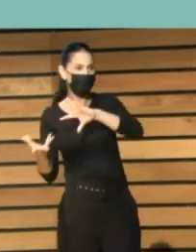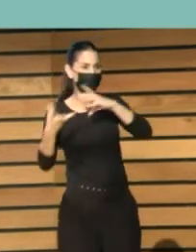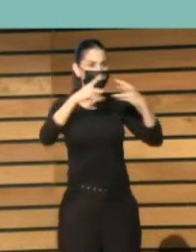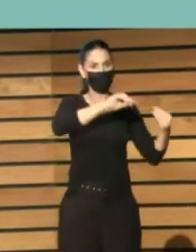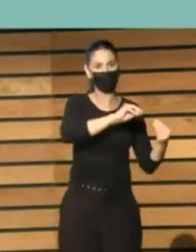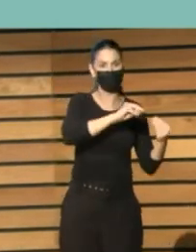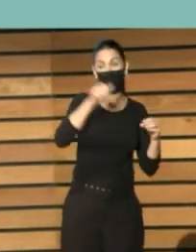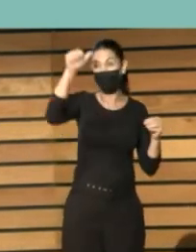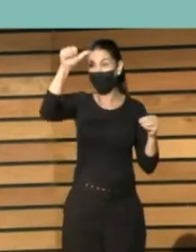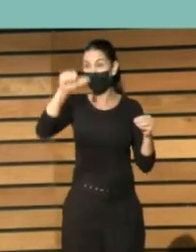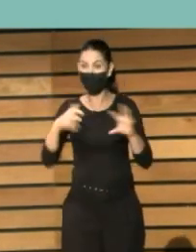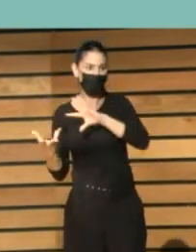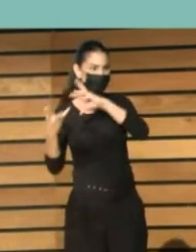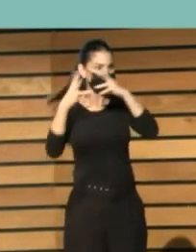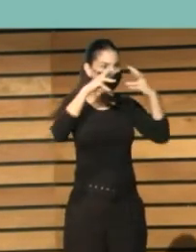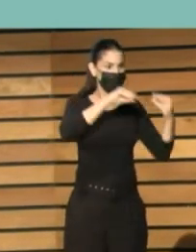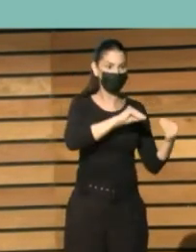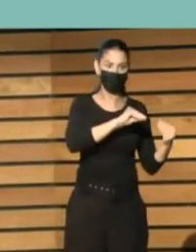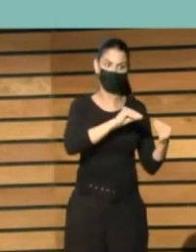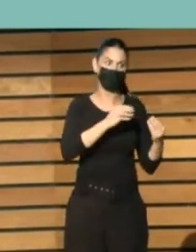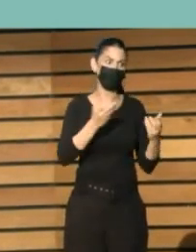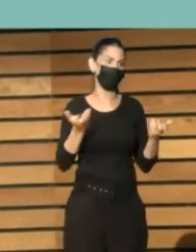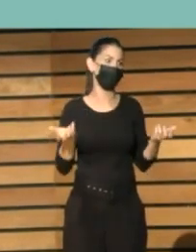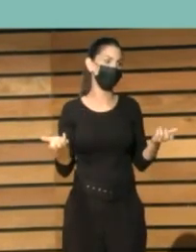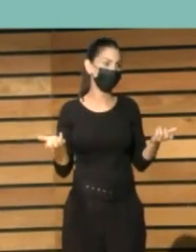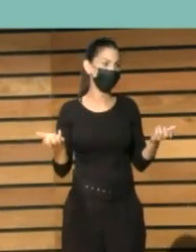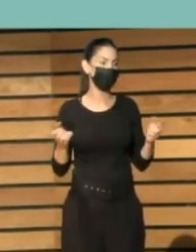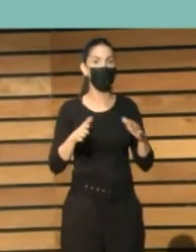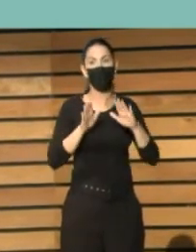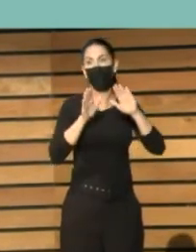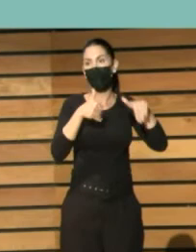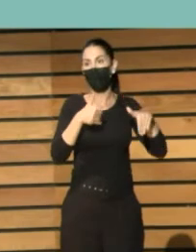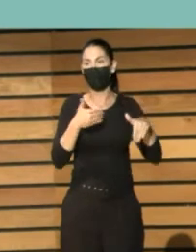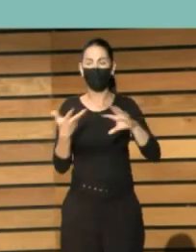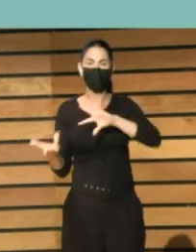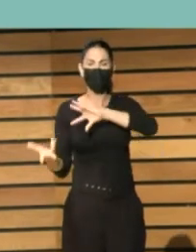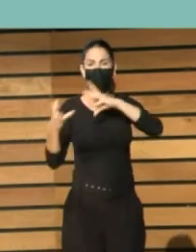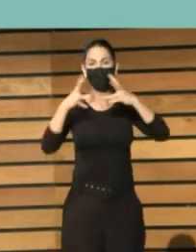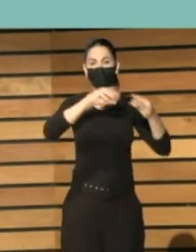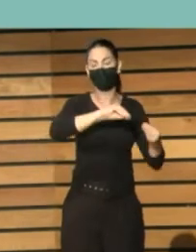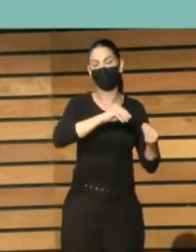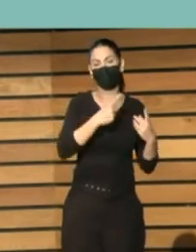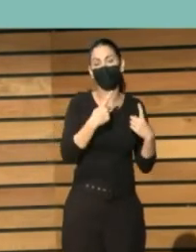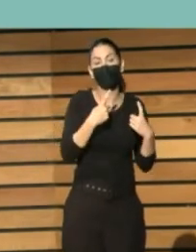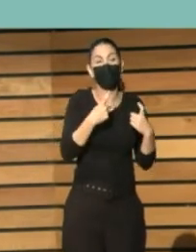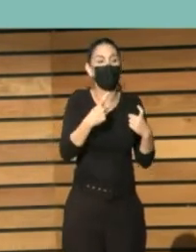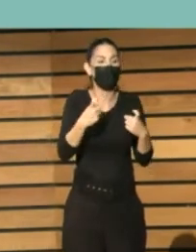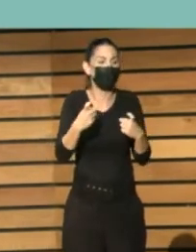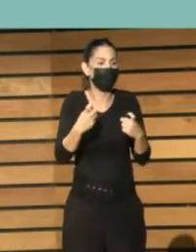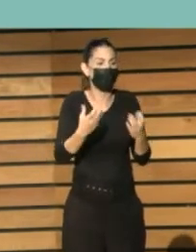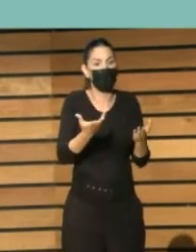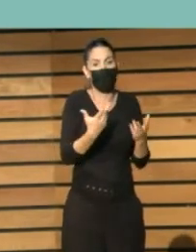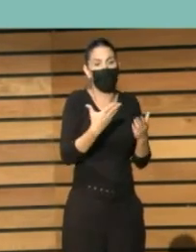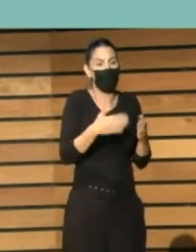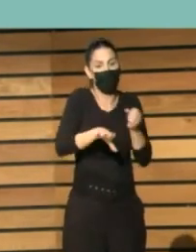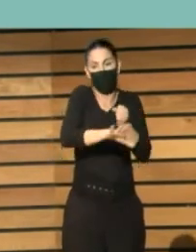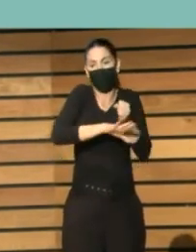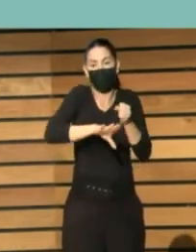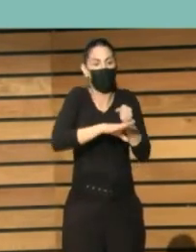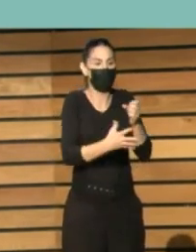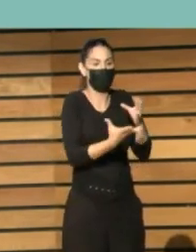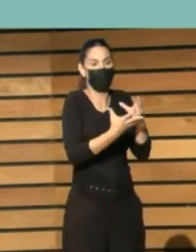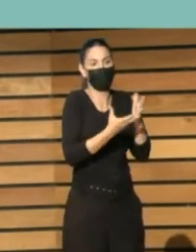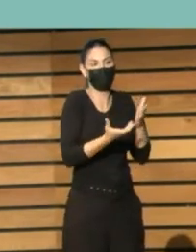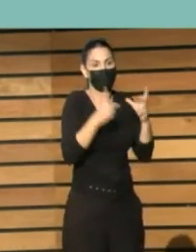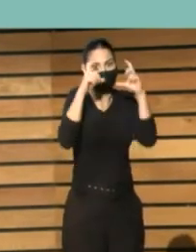películas, etc. Para digitalizar estos tipos de materiales, necesitaremos no ya el básico escáner o la cámara fotográfica, sino